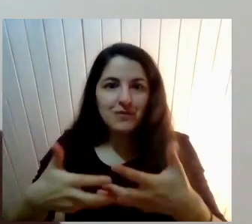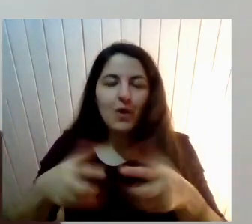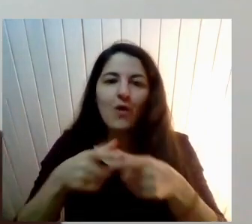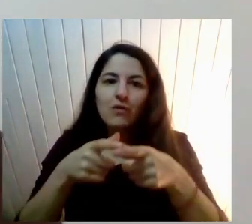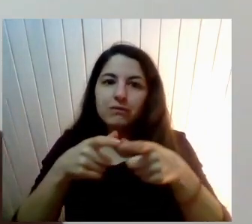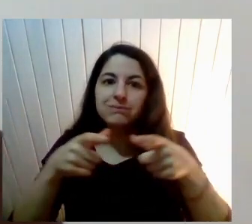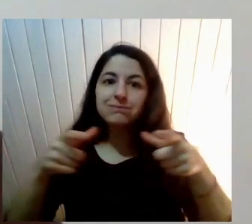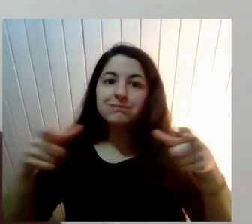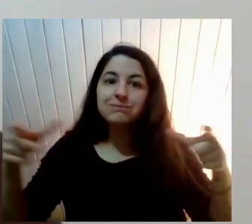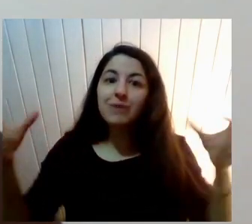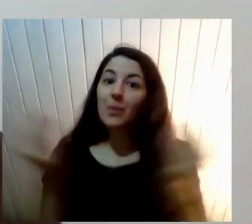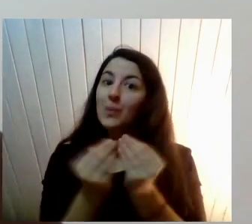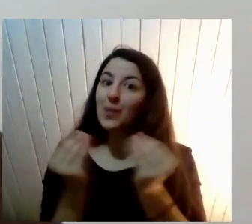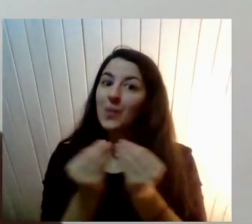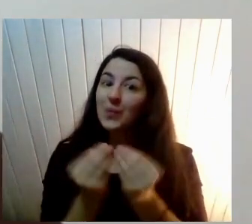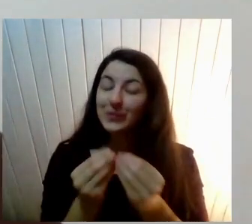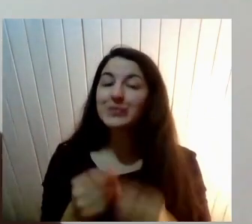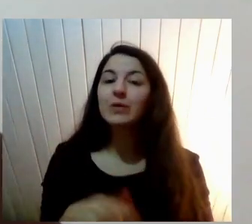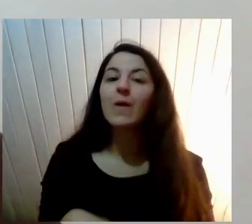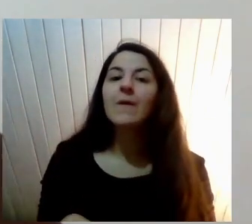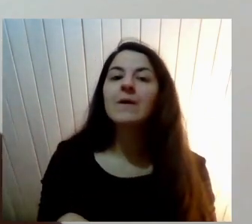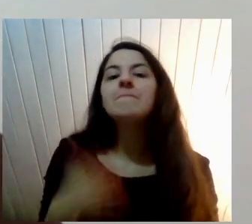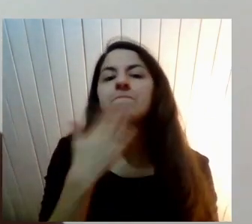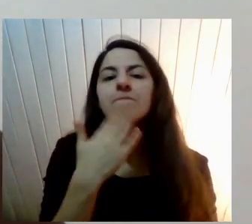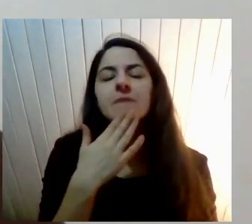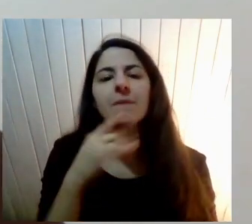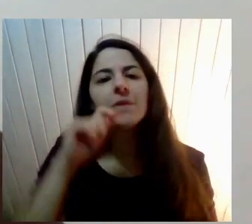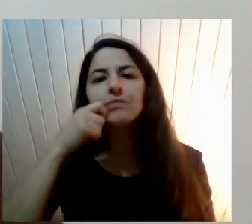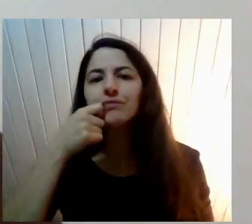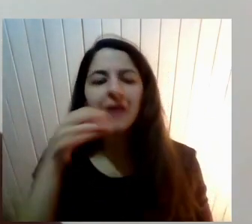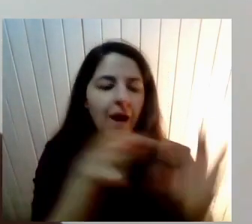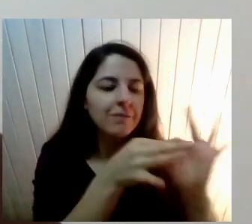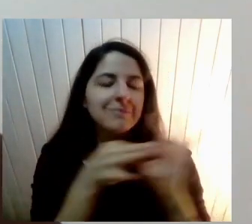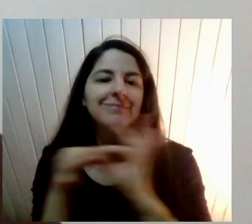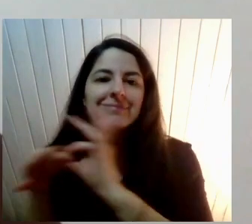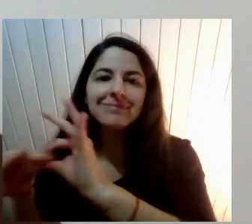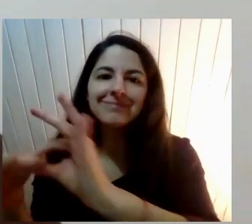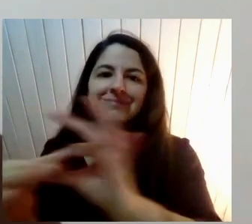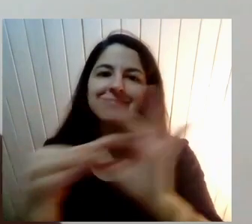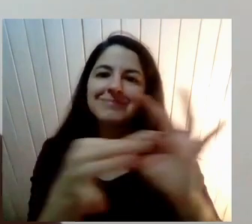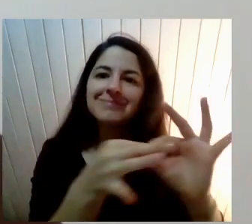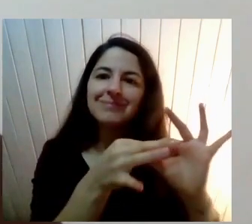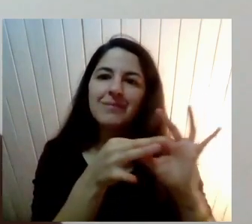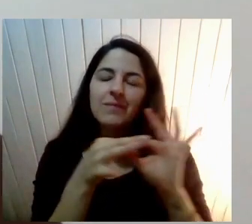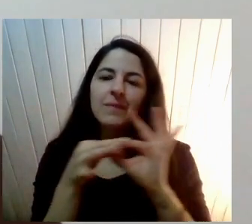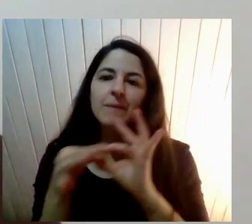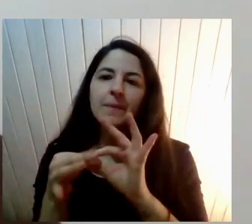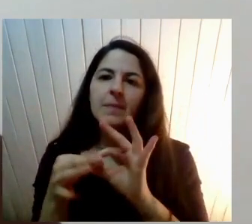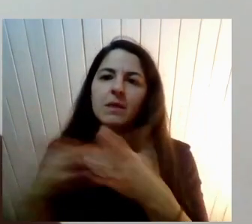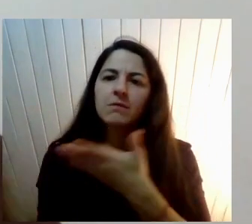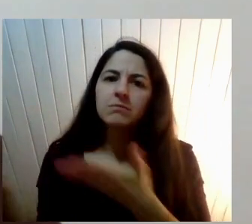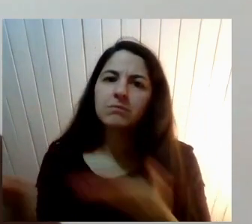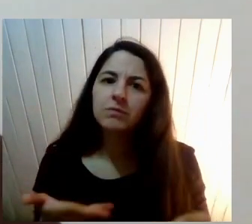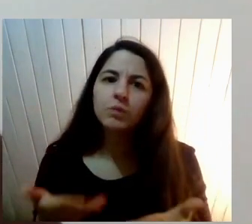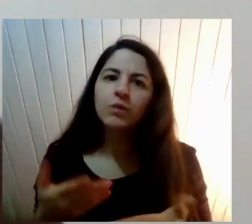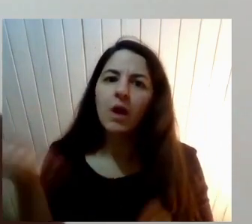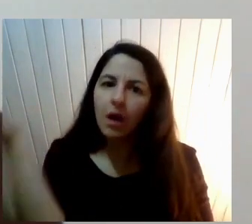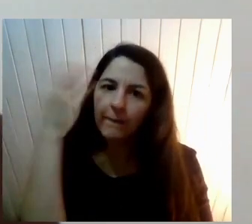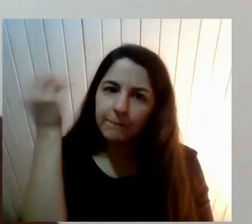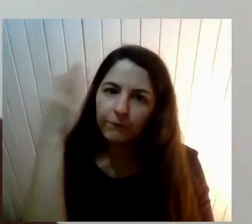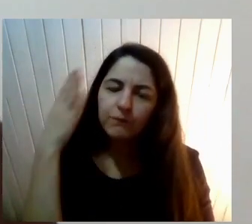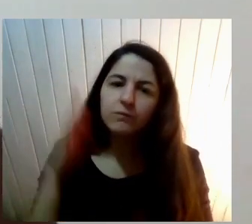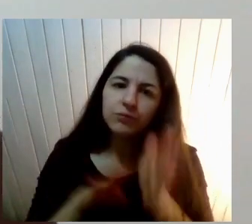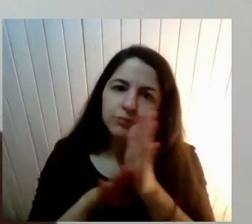también Se arma como Una articulación Que es básicamente Una articulación Que nos invita A formarnos Y a generar